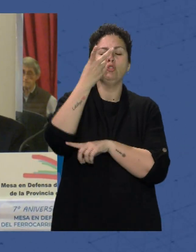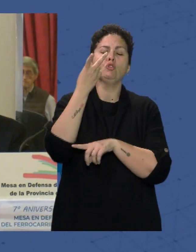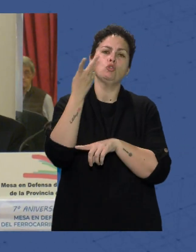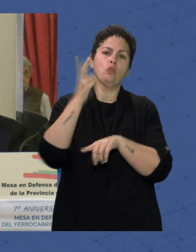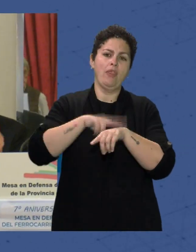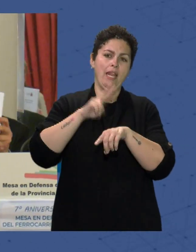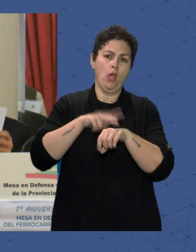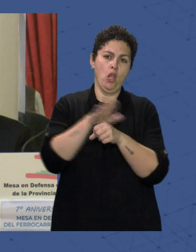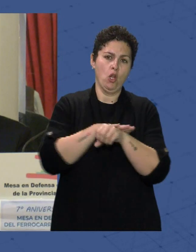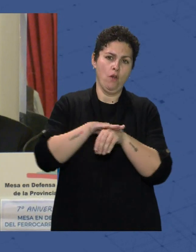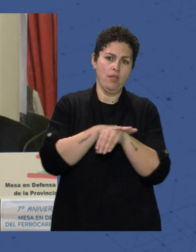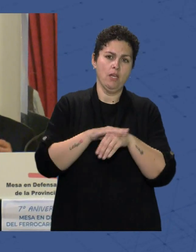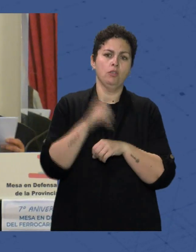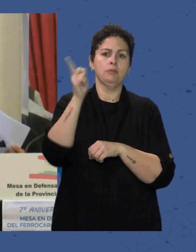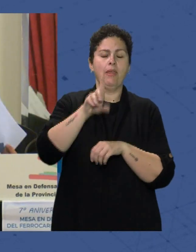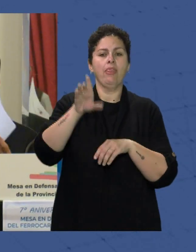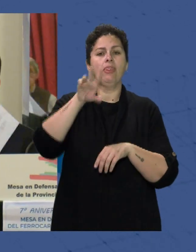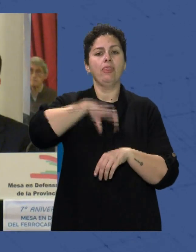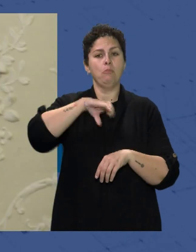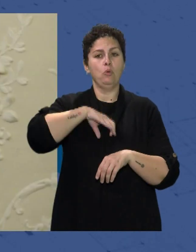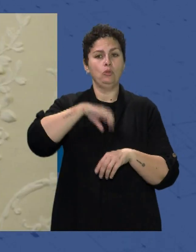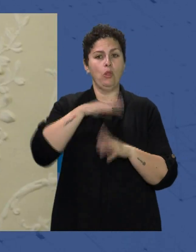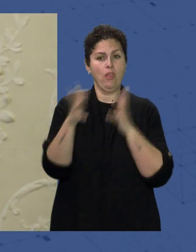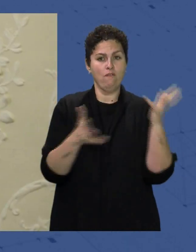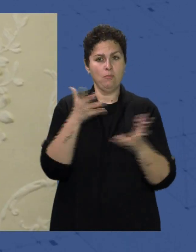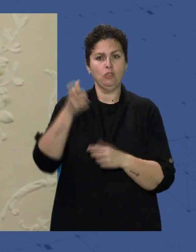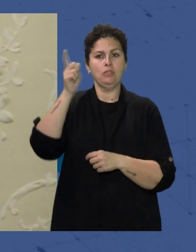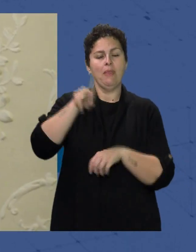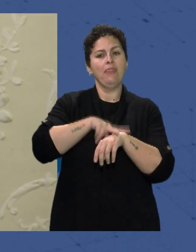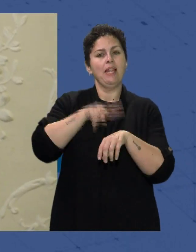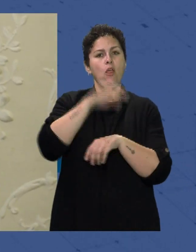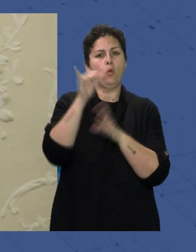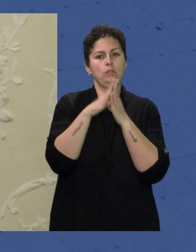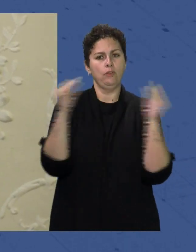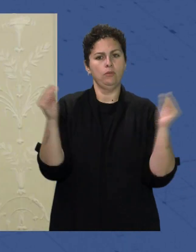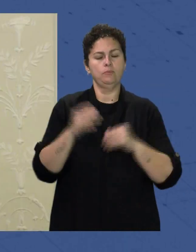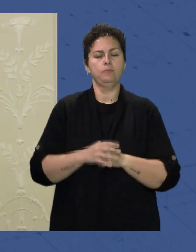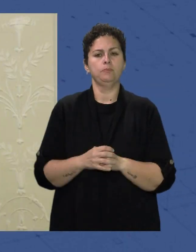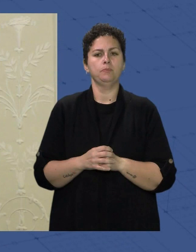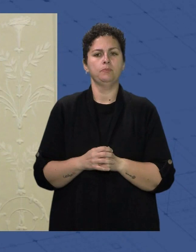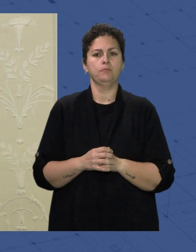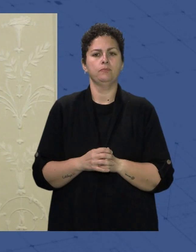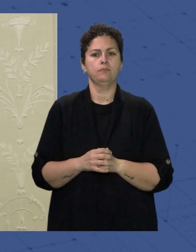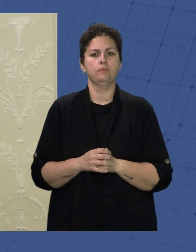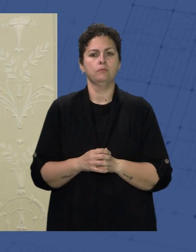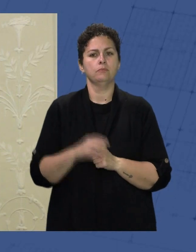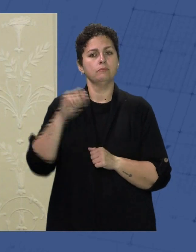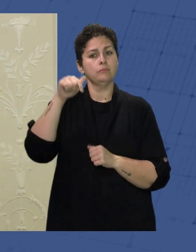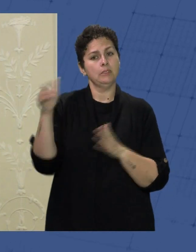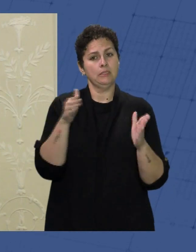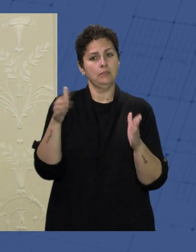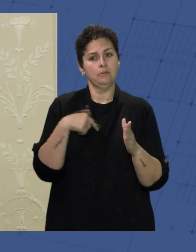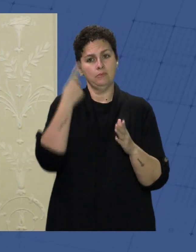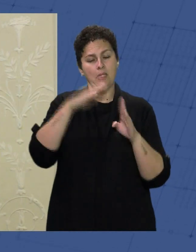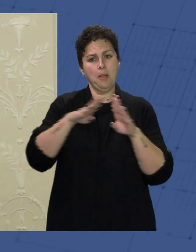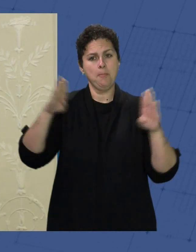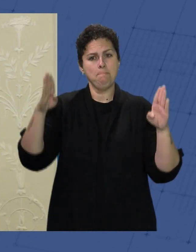Martín El diputado provincial De fomento Antonio Jesús Rodríguez Y la delegada Del gobierno De la Junta Andalucía Aranzazú Martín En este tiempo Pues la mesa No